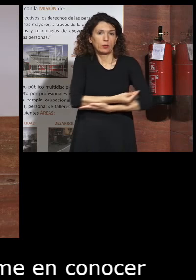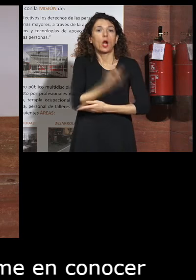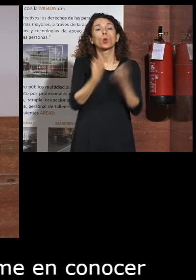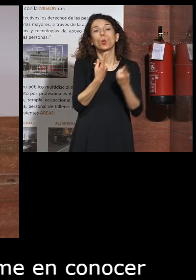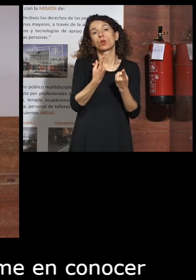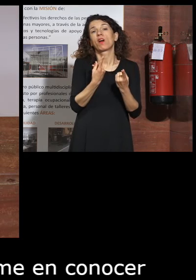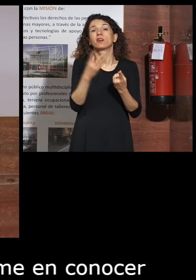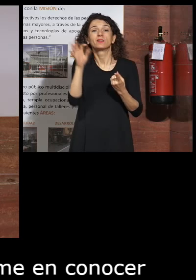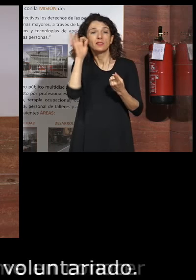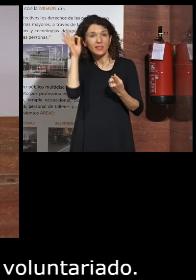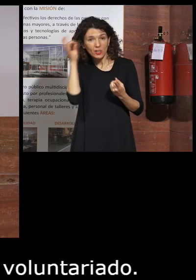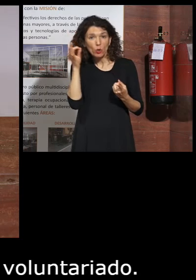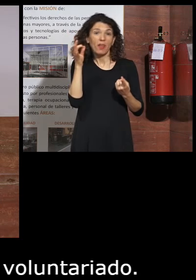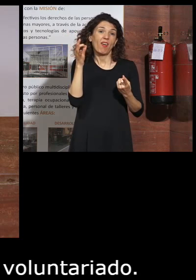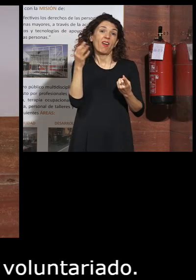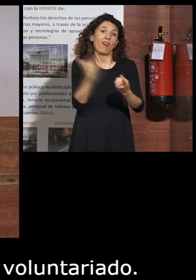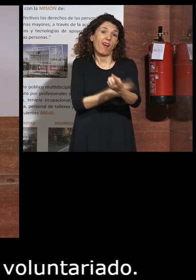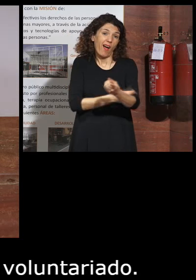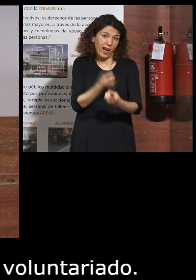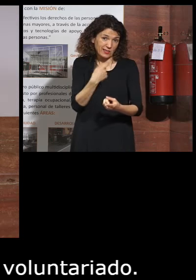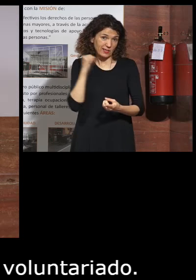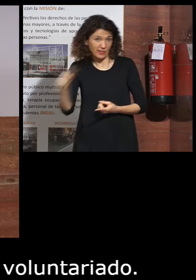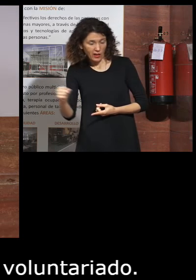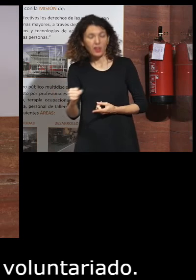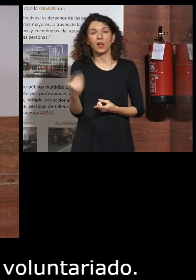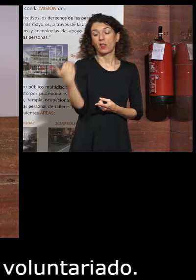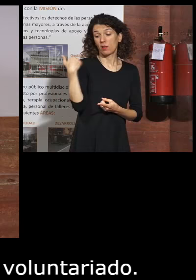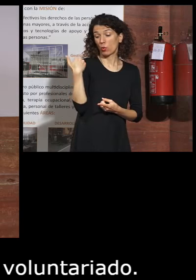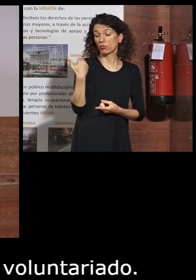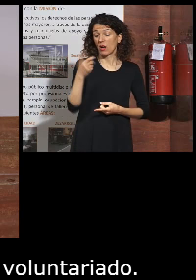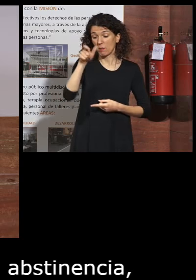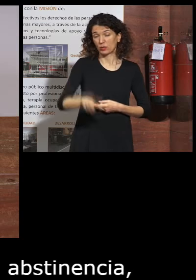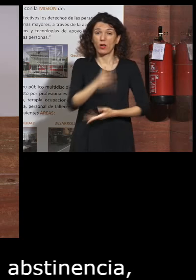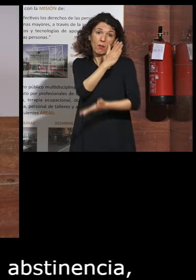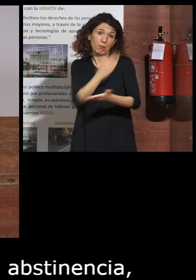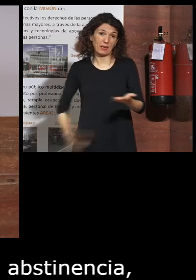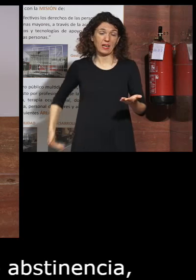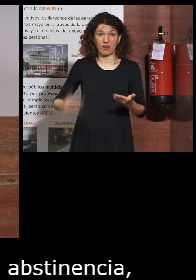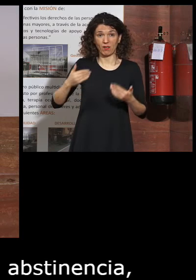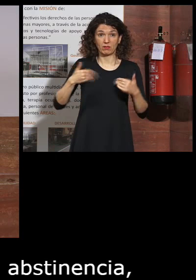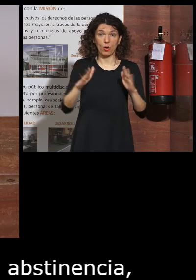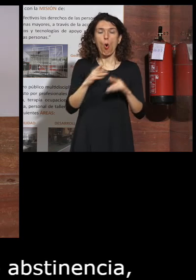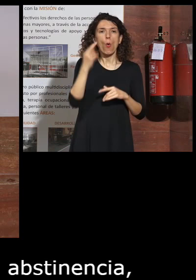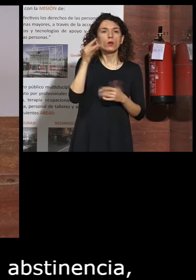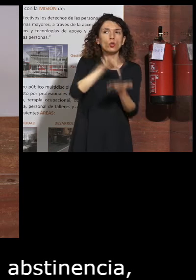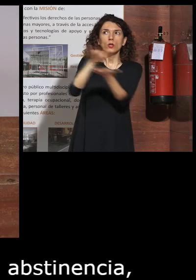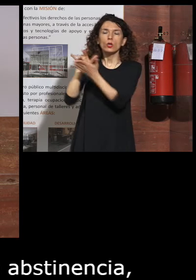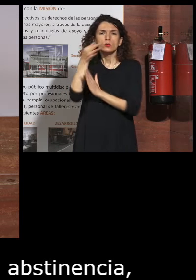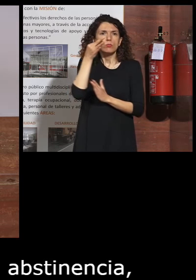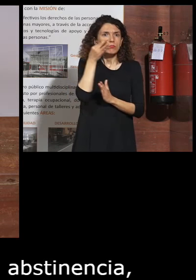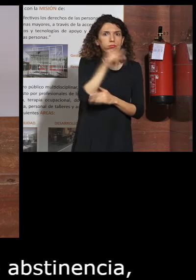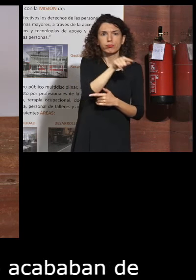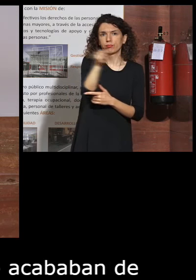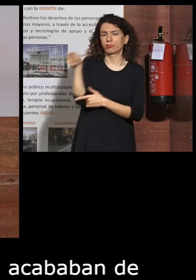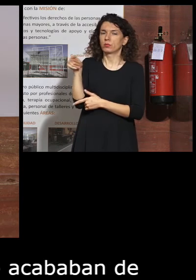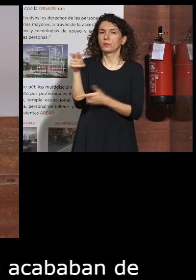síndrome de abstinencia desde acompañar a una persona que le acababan de amputar una pierna a vivir realidades que quizás no